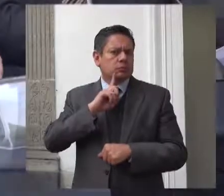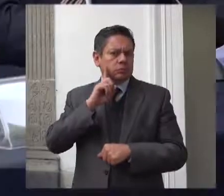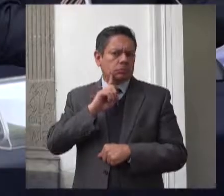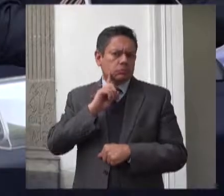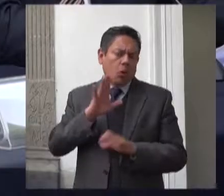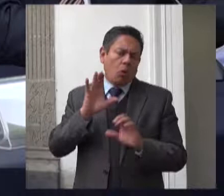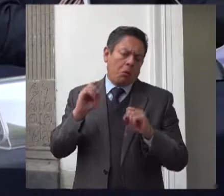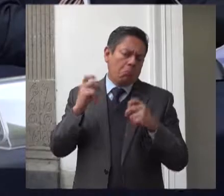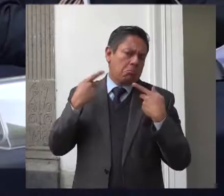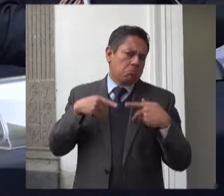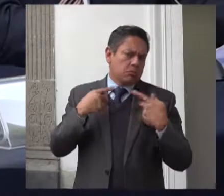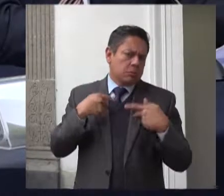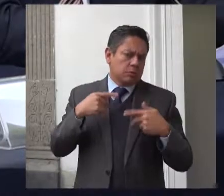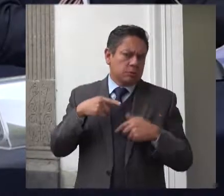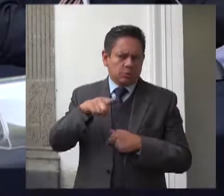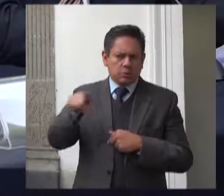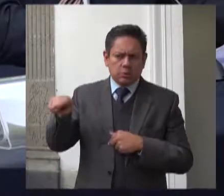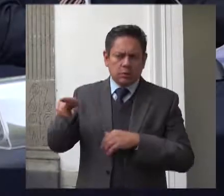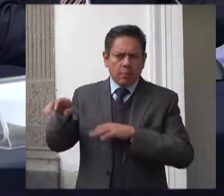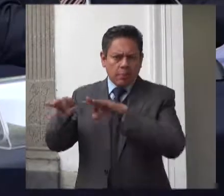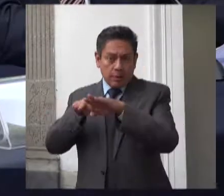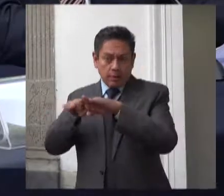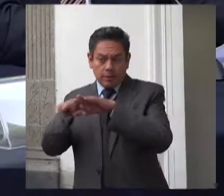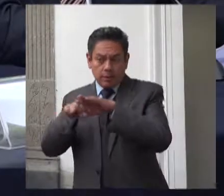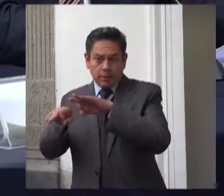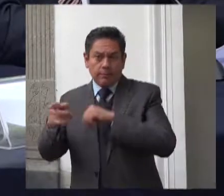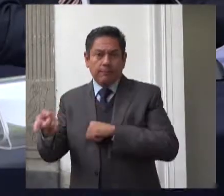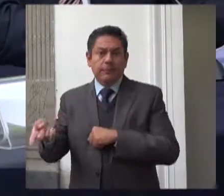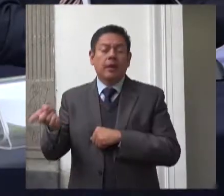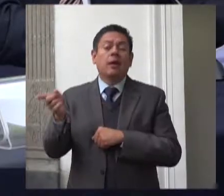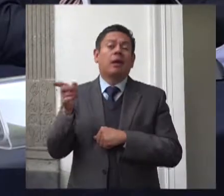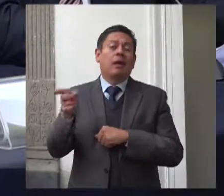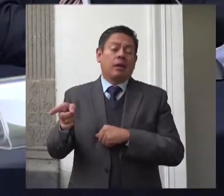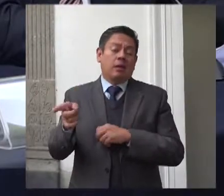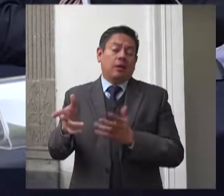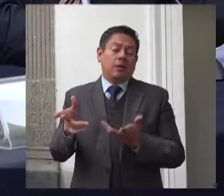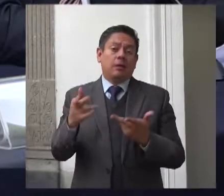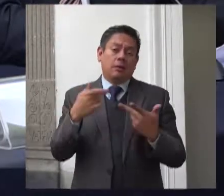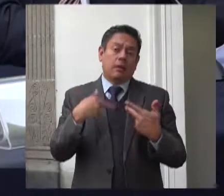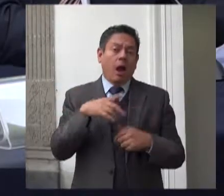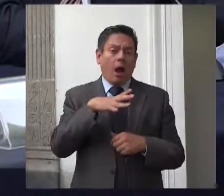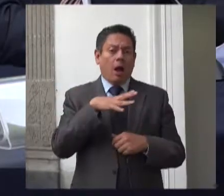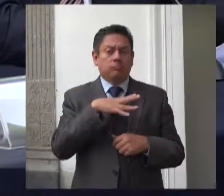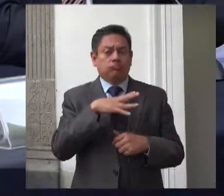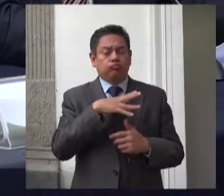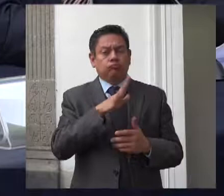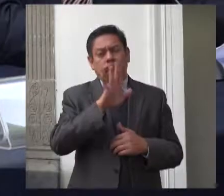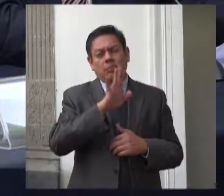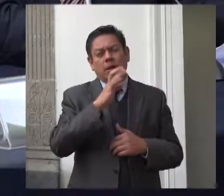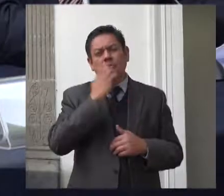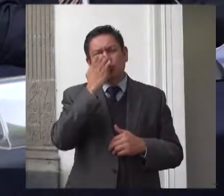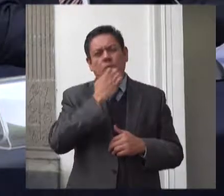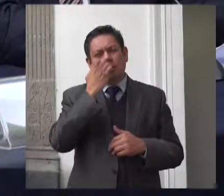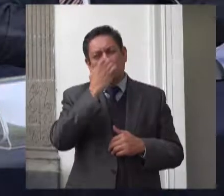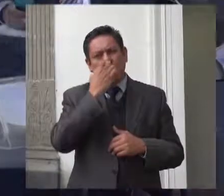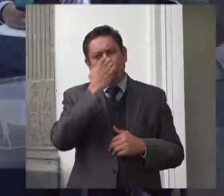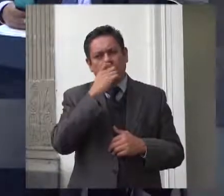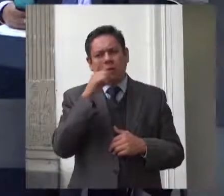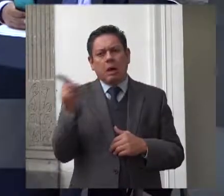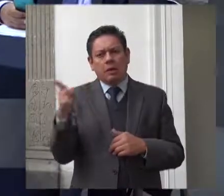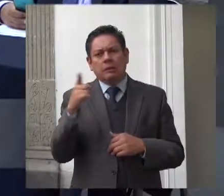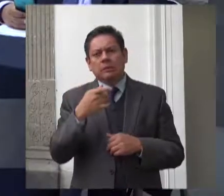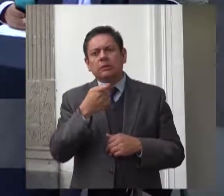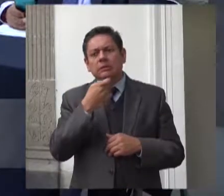beneficiarias del programa de estancias infantiles para apoyar a madres trabajadoras, vigente hasta el 27 de